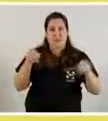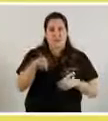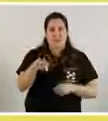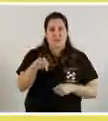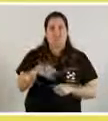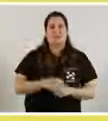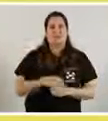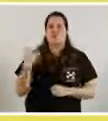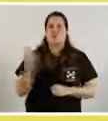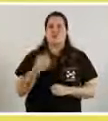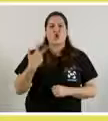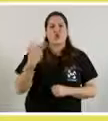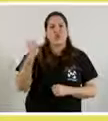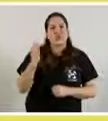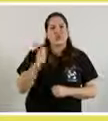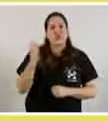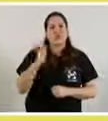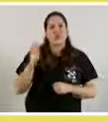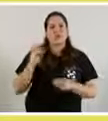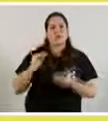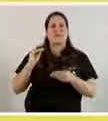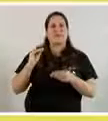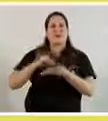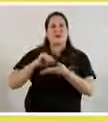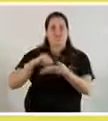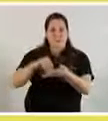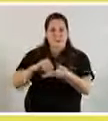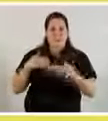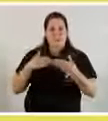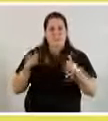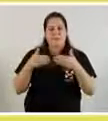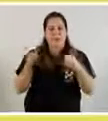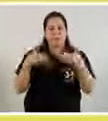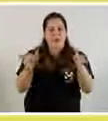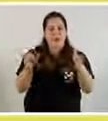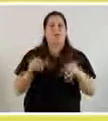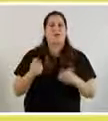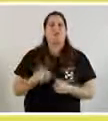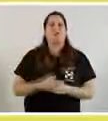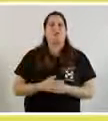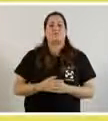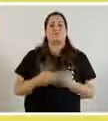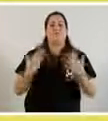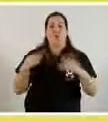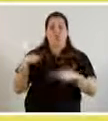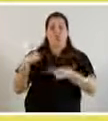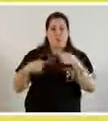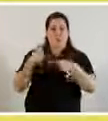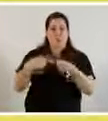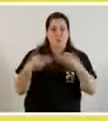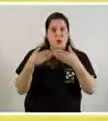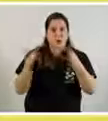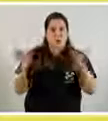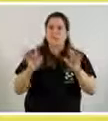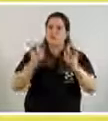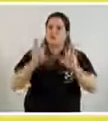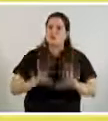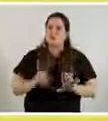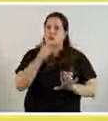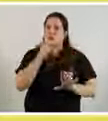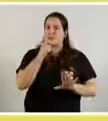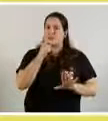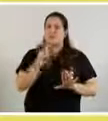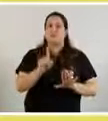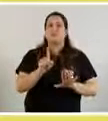sumando actividades, y estamos en condiciones de seguir avanzando. Pero como dije antes, lo podemos hacer si